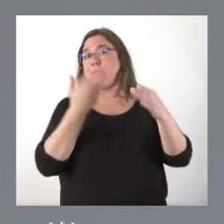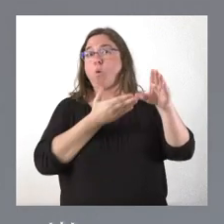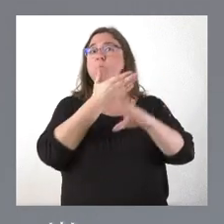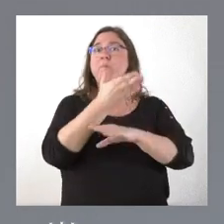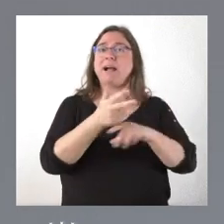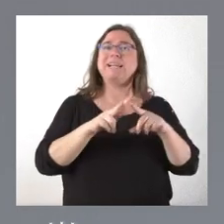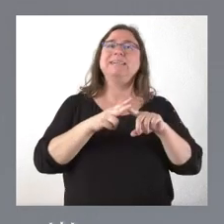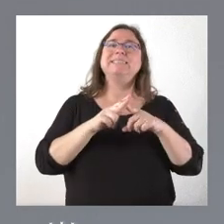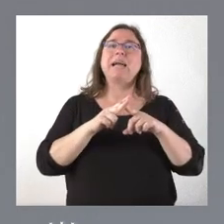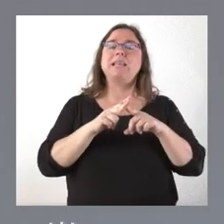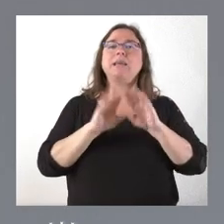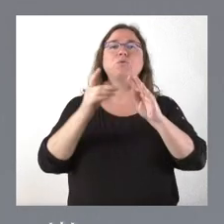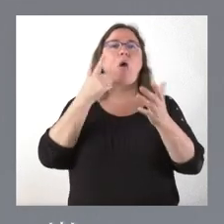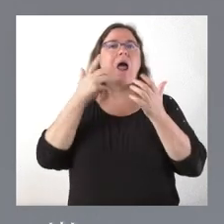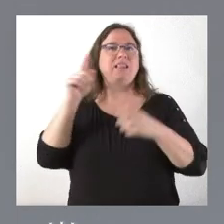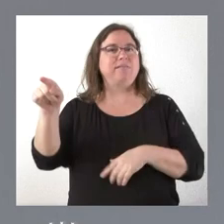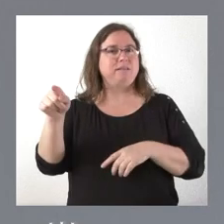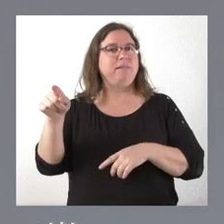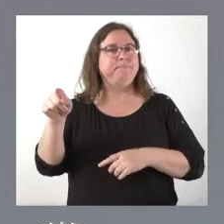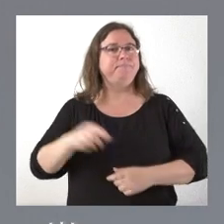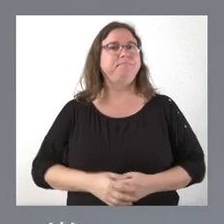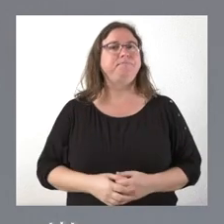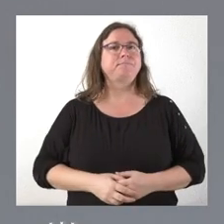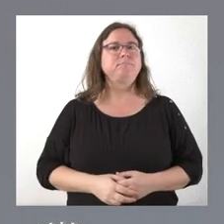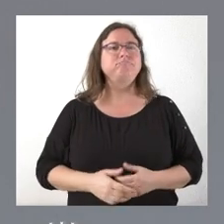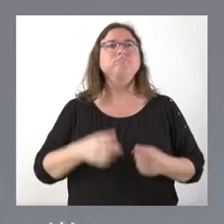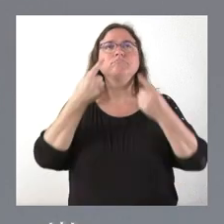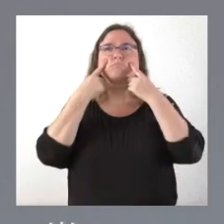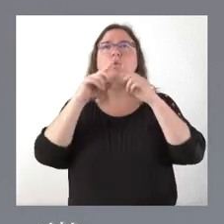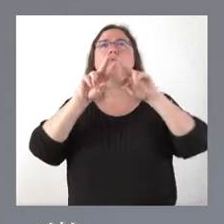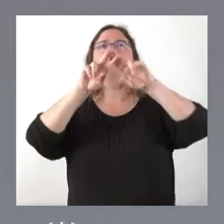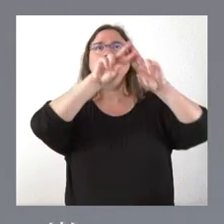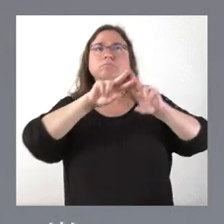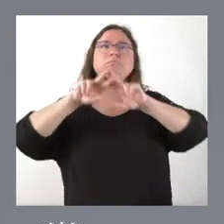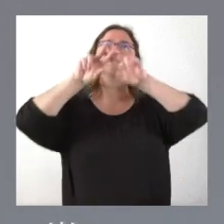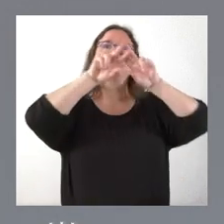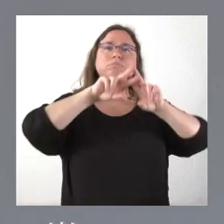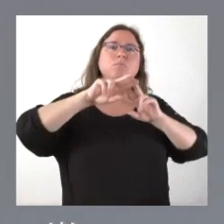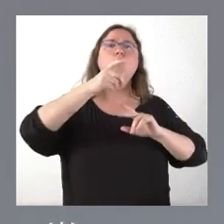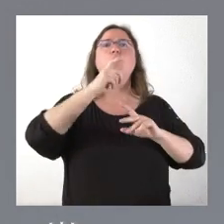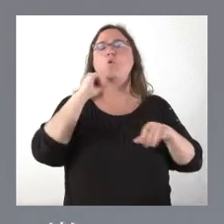del artista, viendo cómo se está desarrollando su